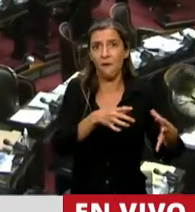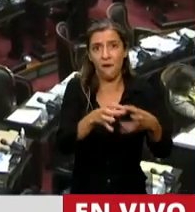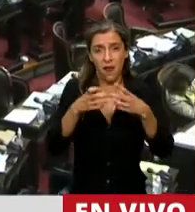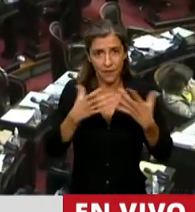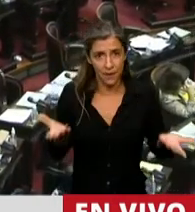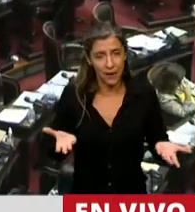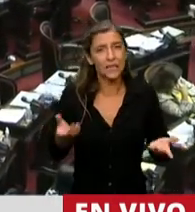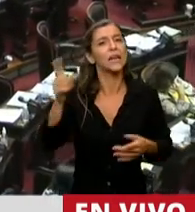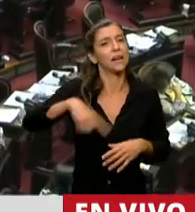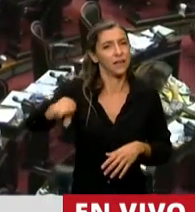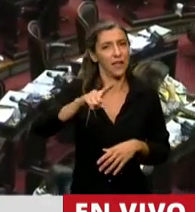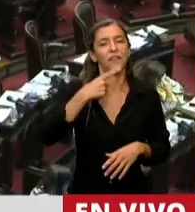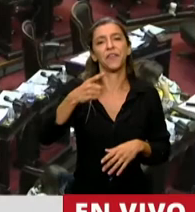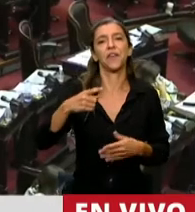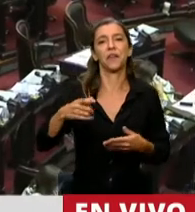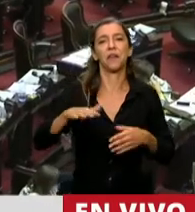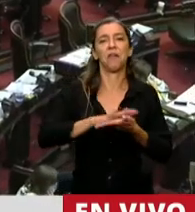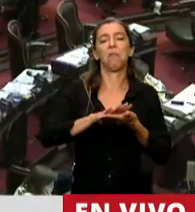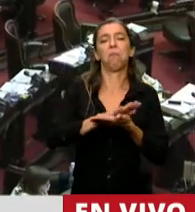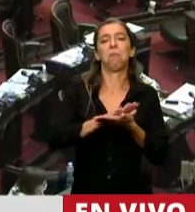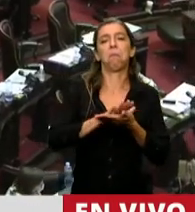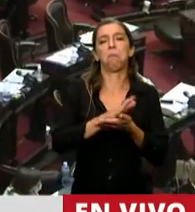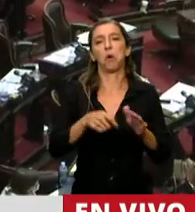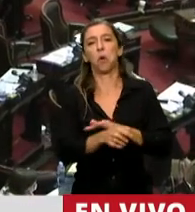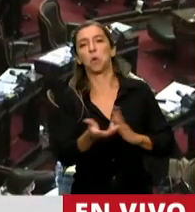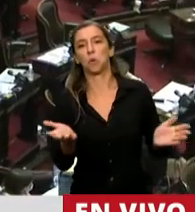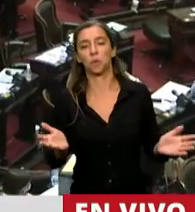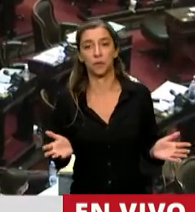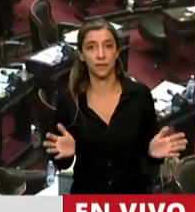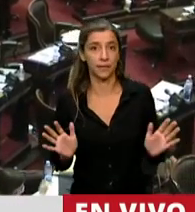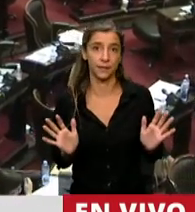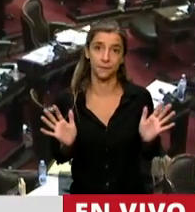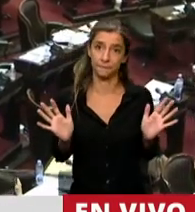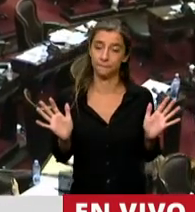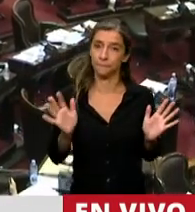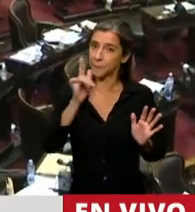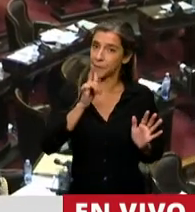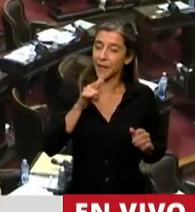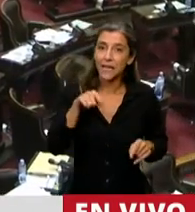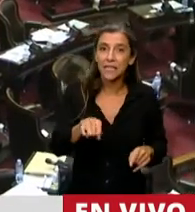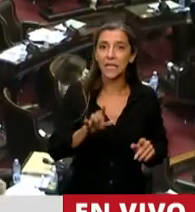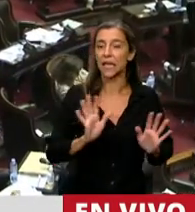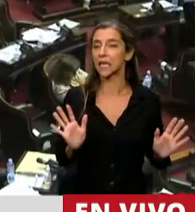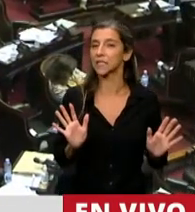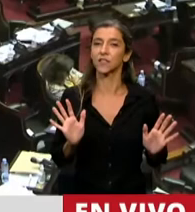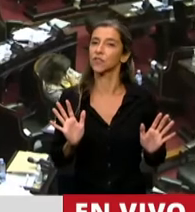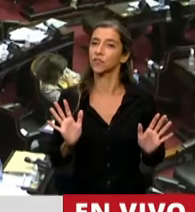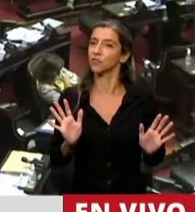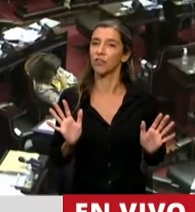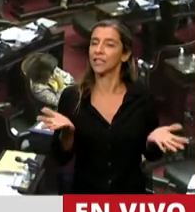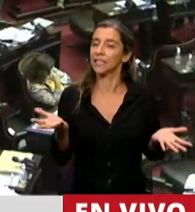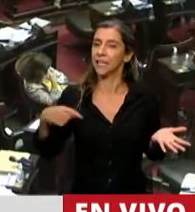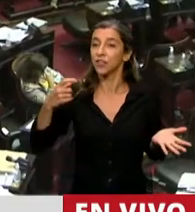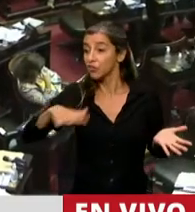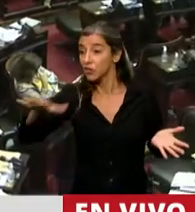de corruptos y corruptas. Creo que eso no es lo que la ciudadanía quiere, no